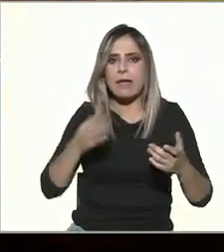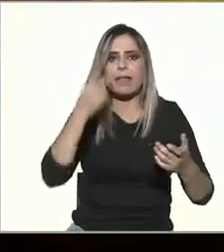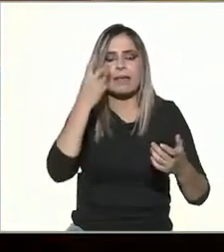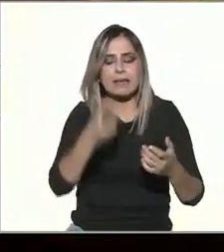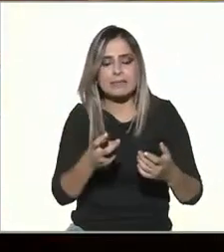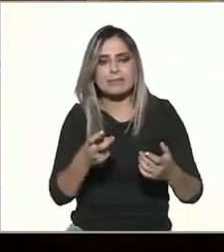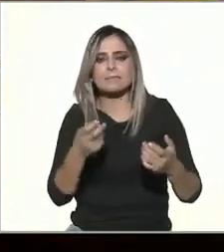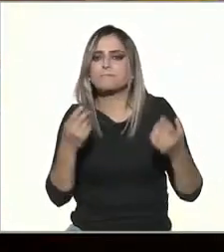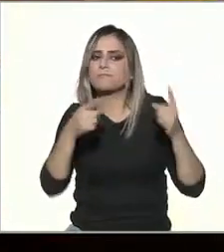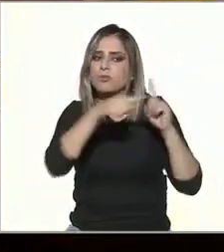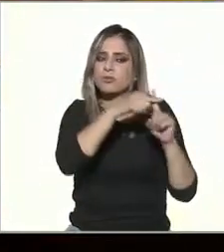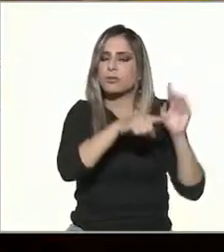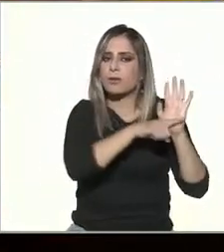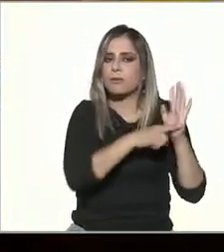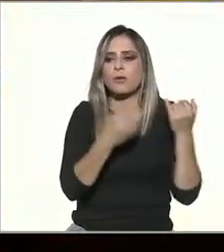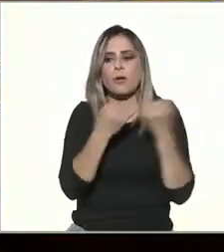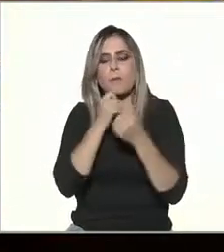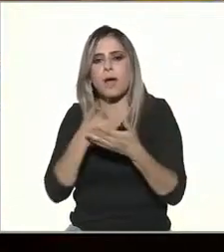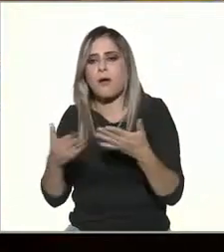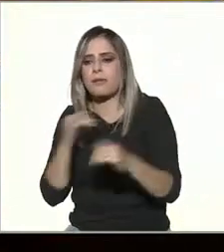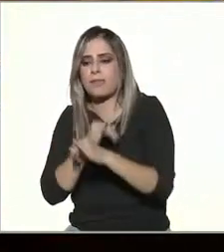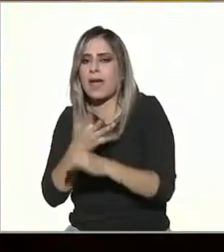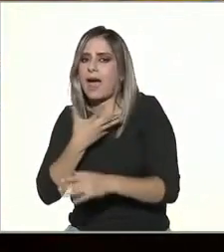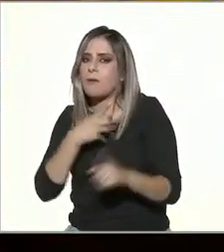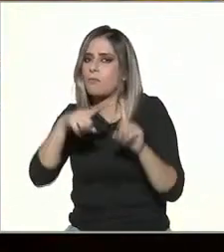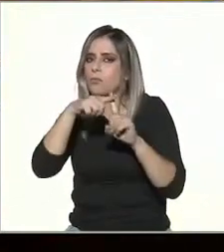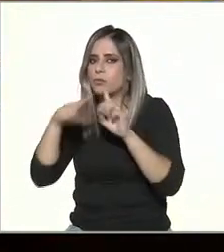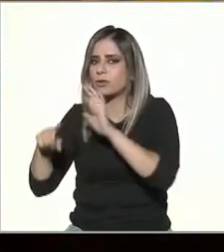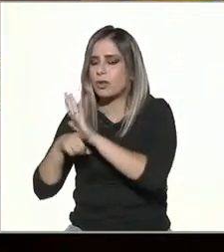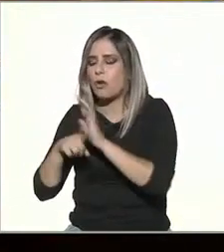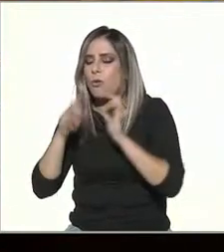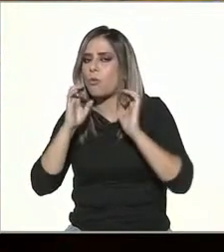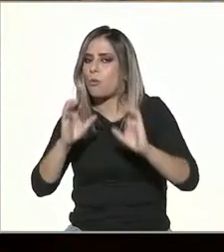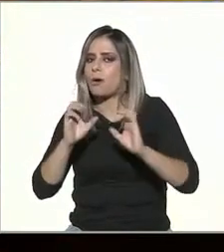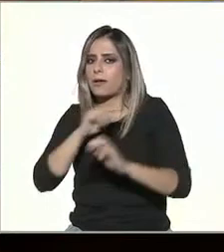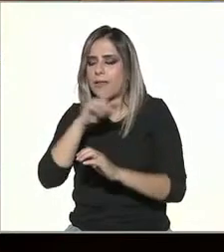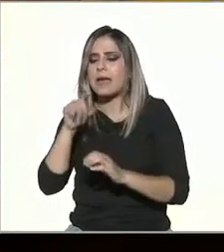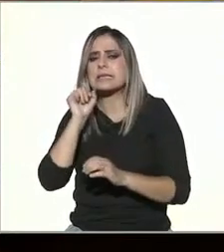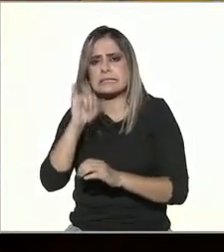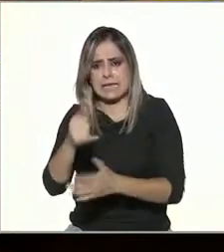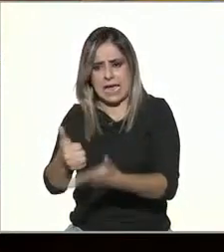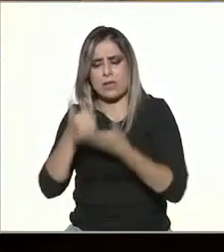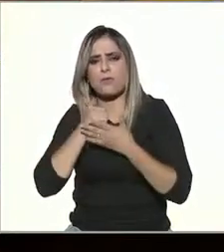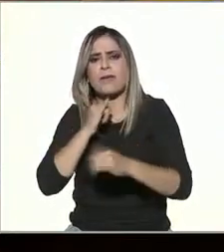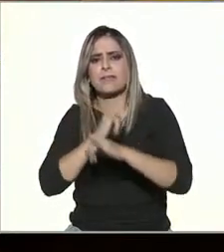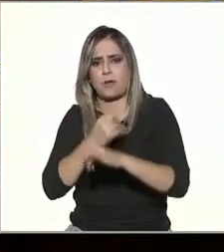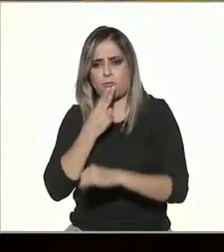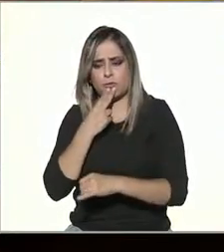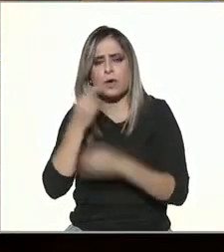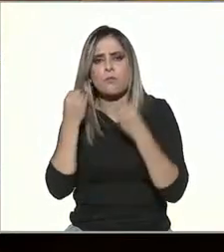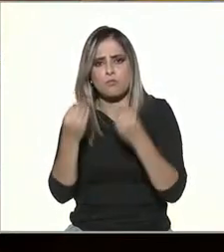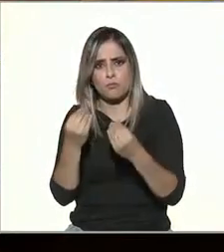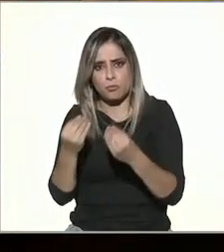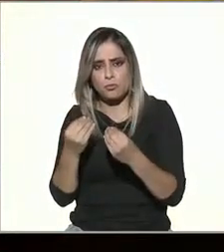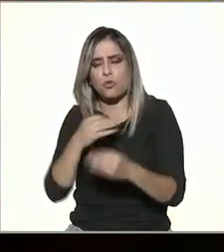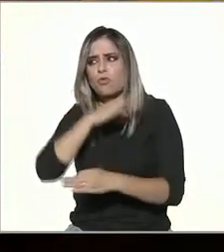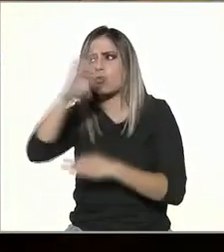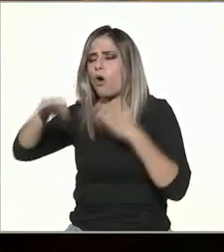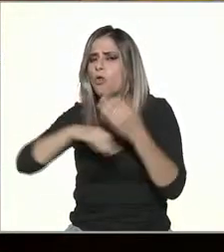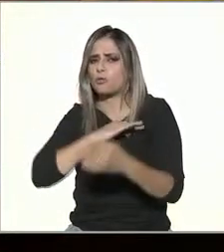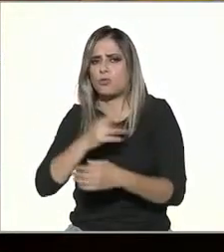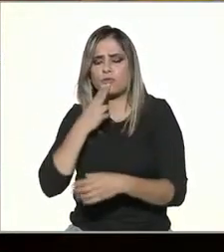también tenemos que hacer lo mismo es como un vehículo es como un coche que nos ayuda mucho que es casi para todos